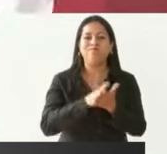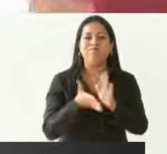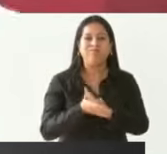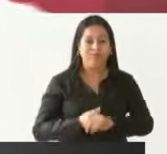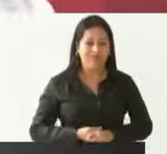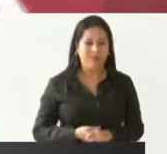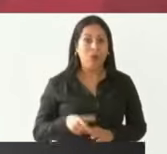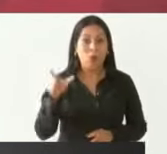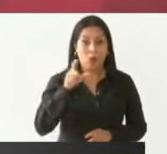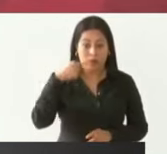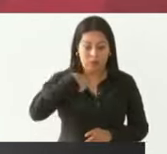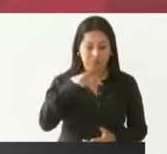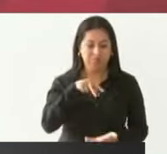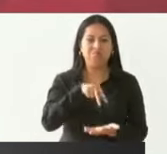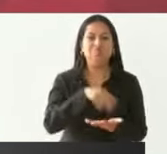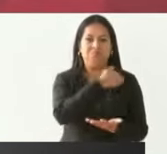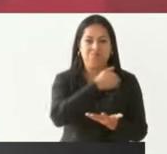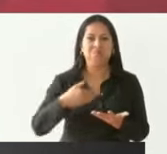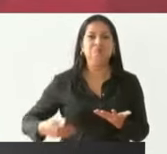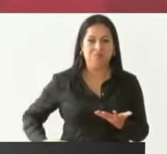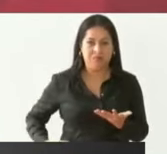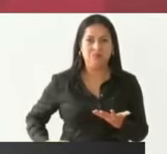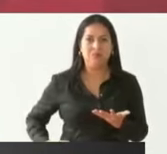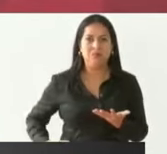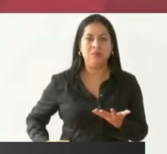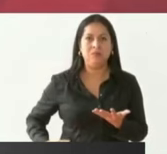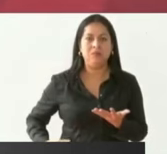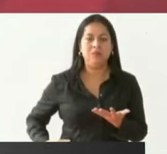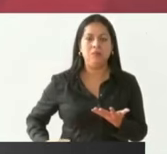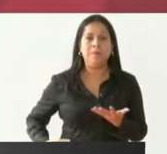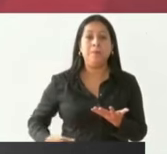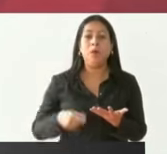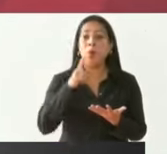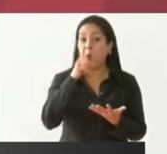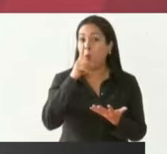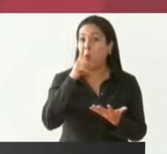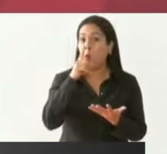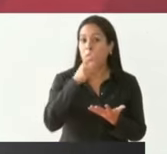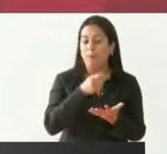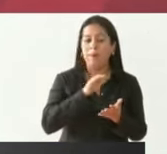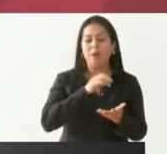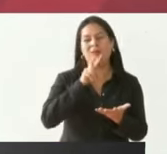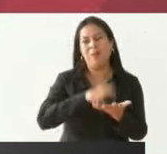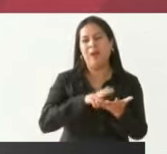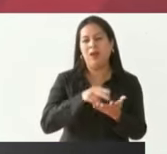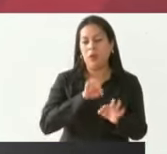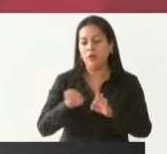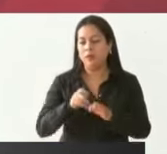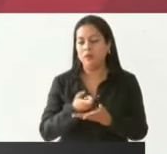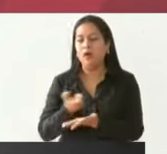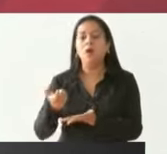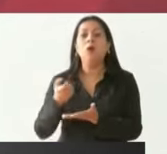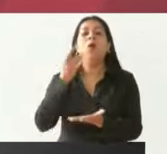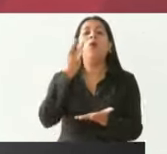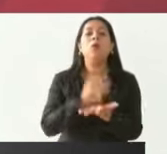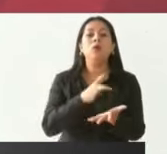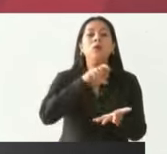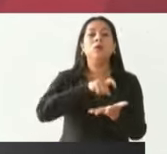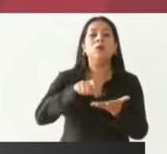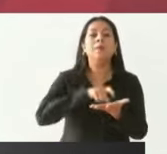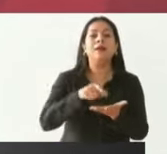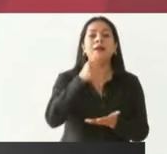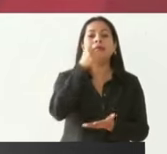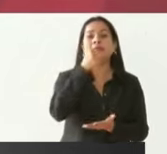Cuando llegamos a la presidencia, un salario mínimo solo alcanzaba para comprar